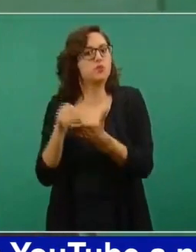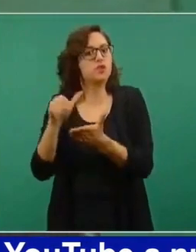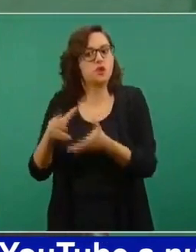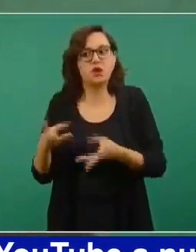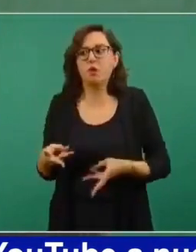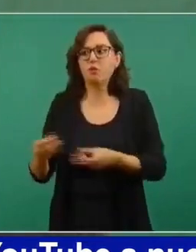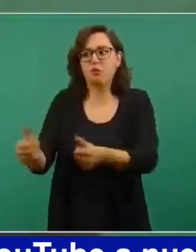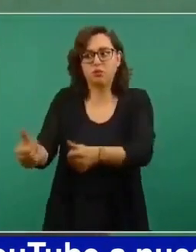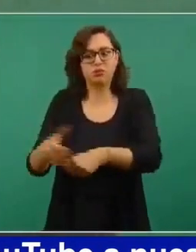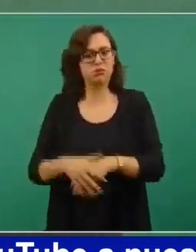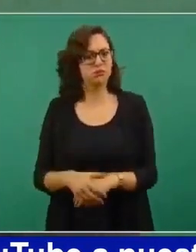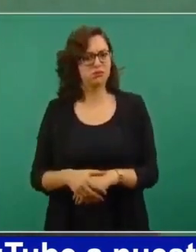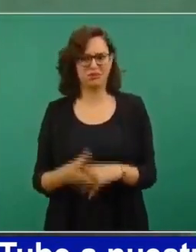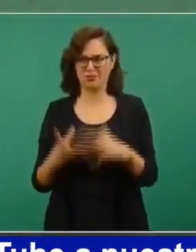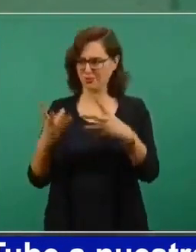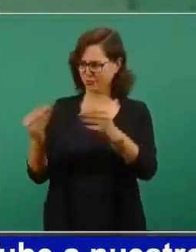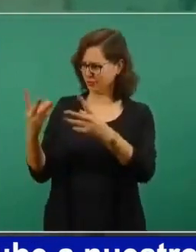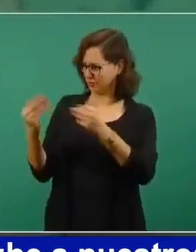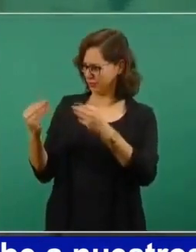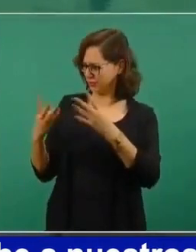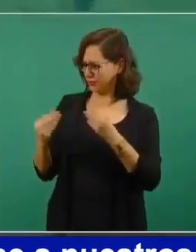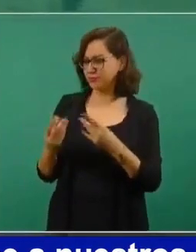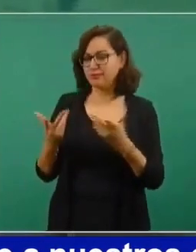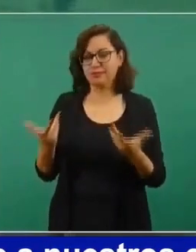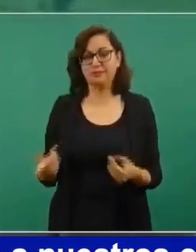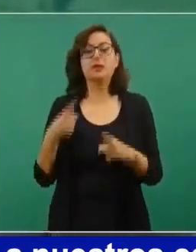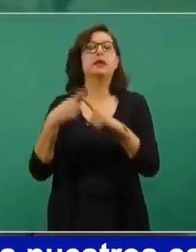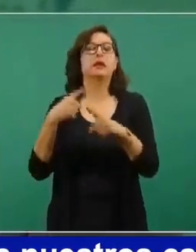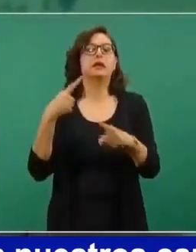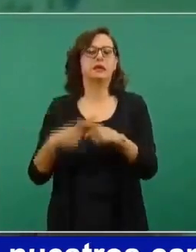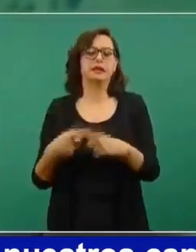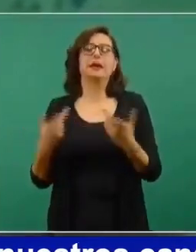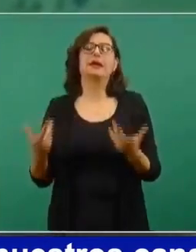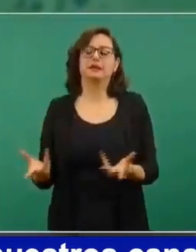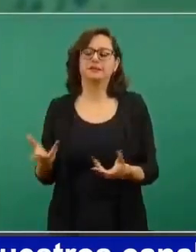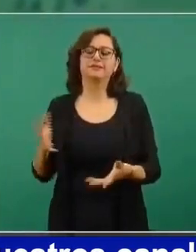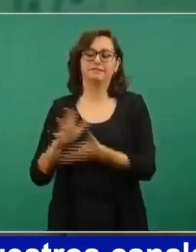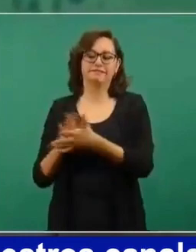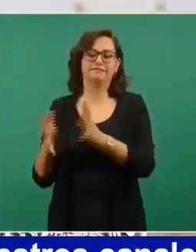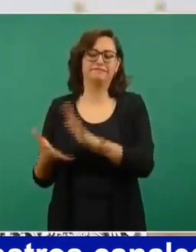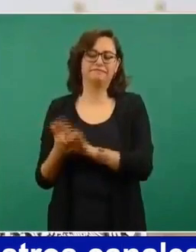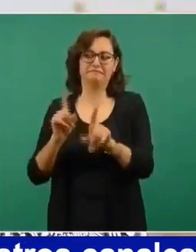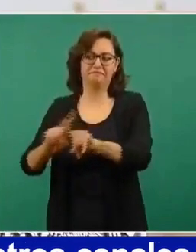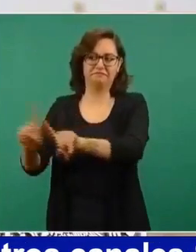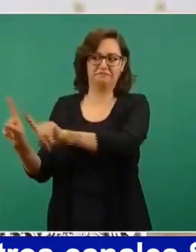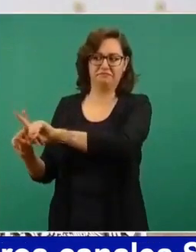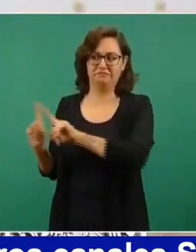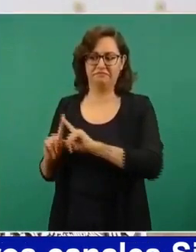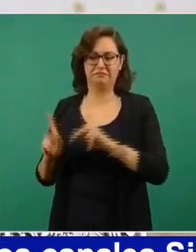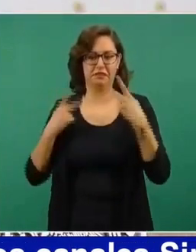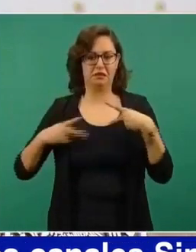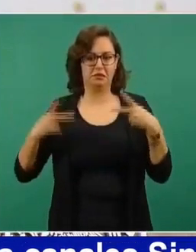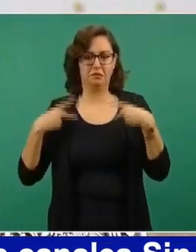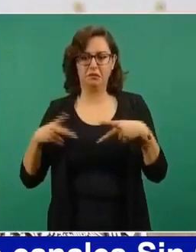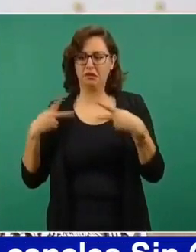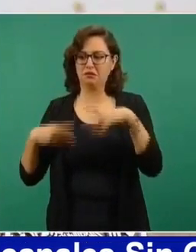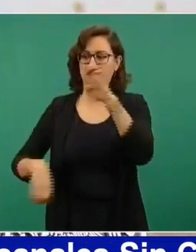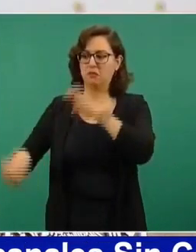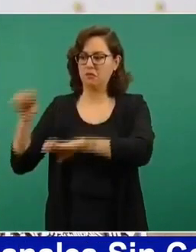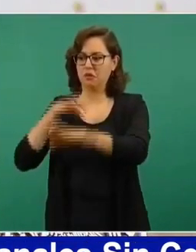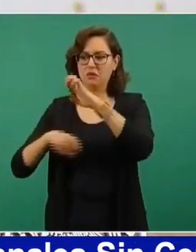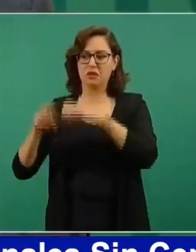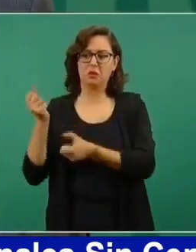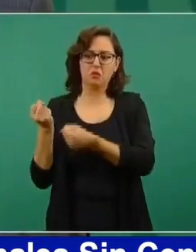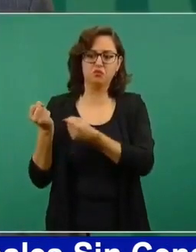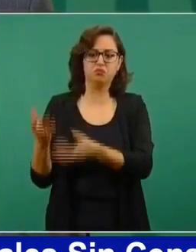Mucho dinero de Cabal Peniche y de varios empresarios y